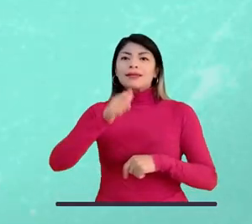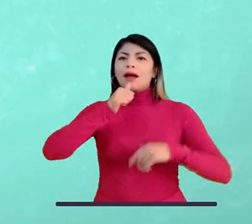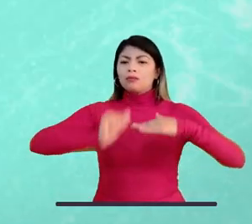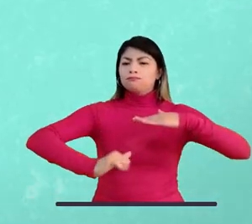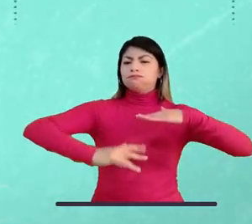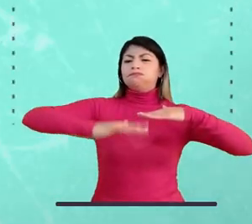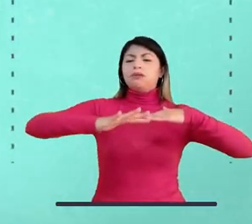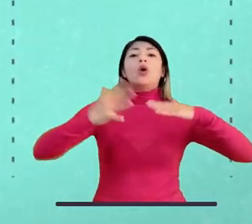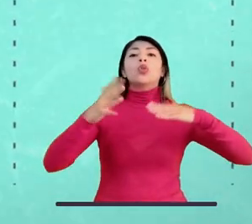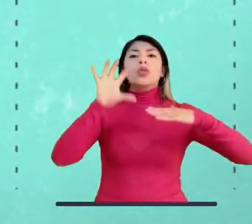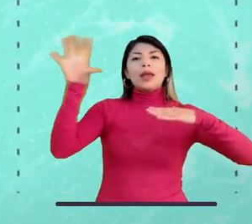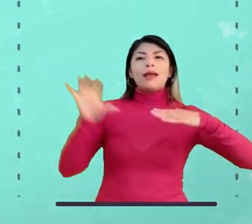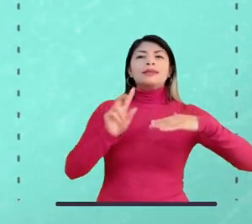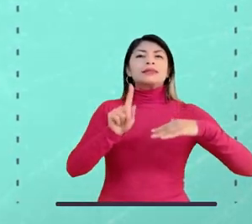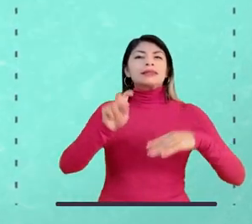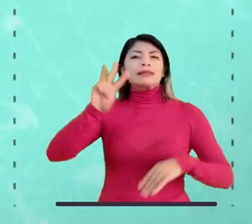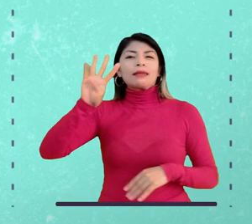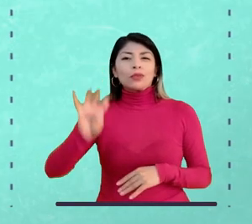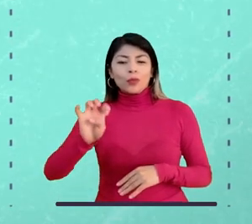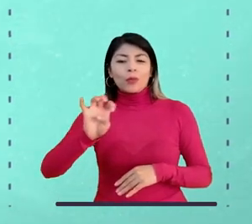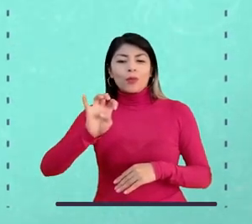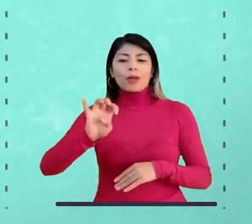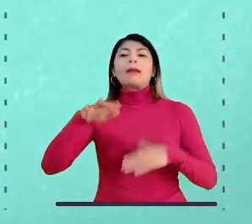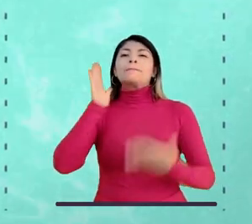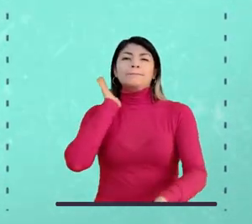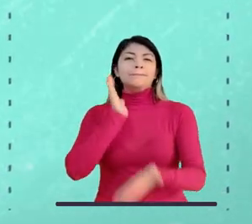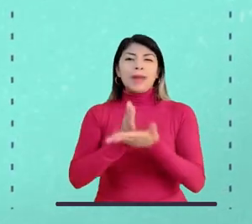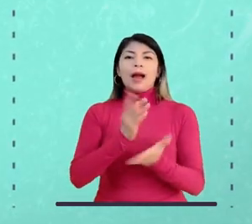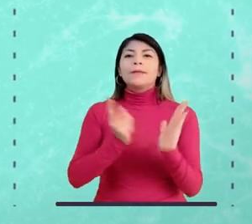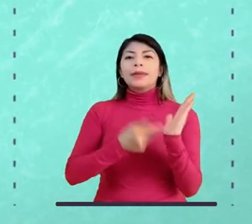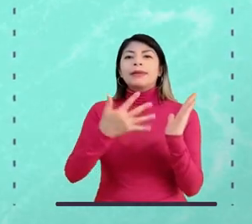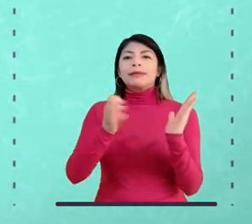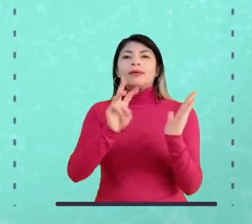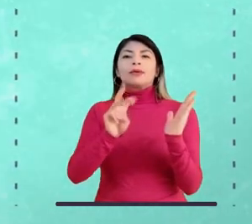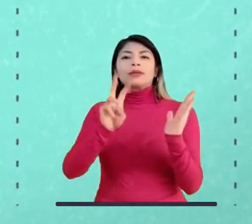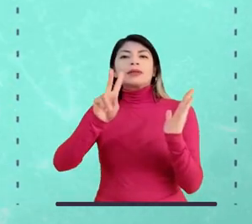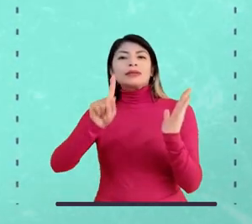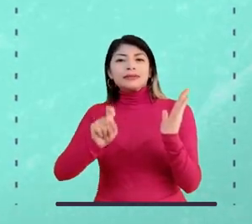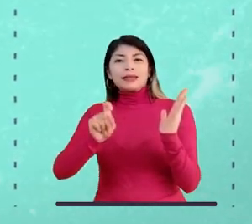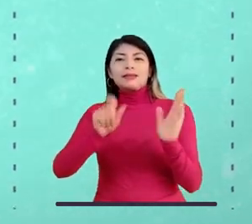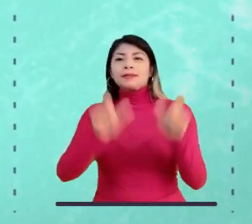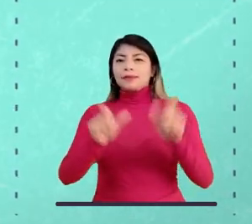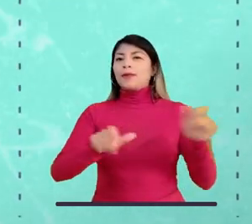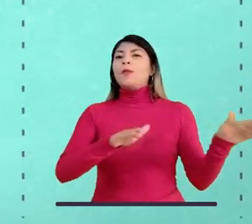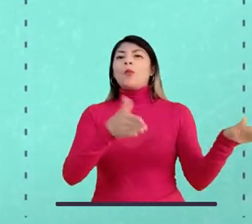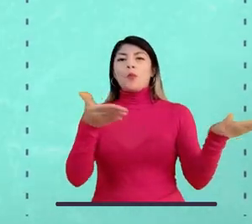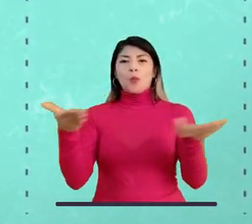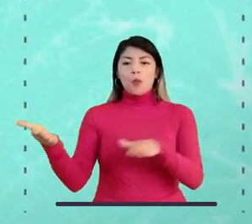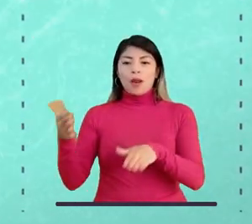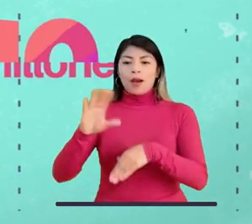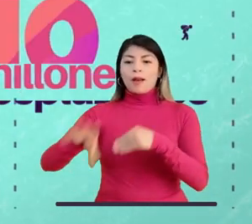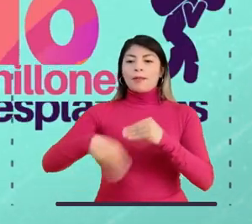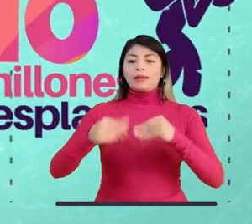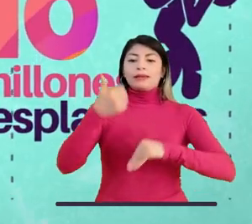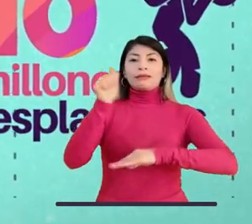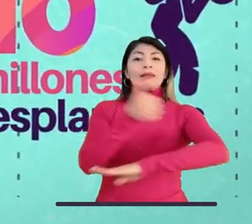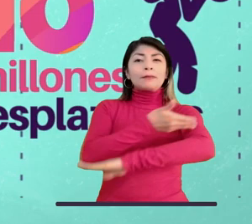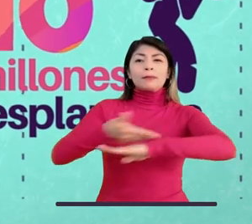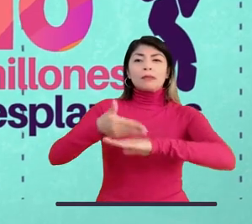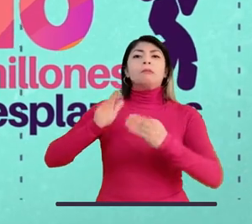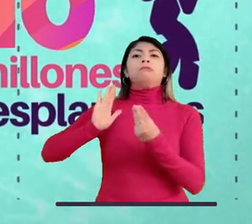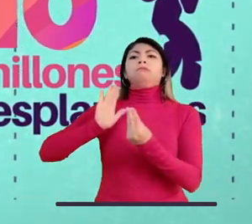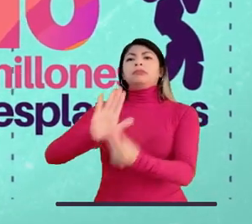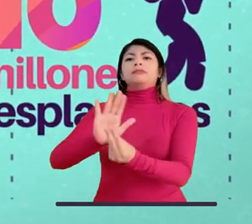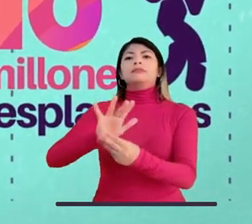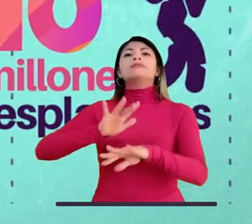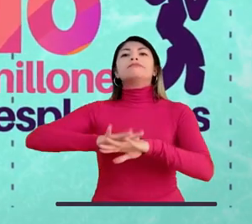127 inundaciones en 69 países que dejaron 1,586 víctimas mortales y 10 millones